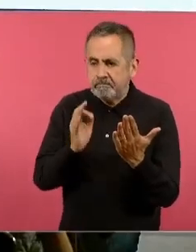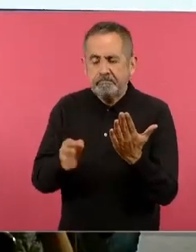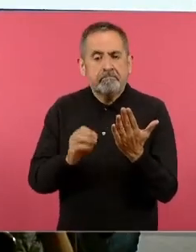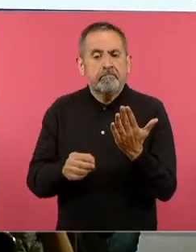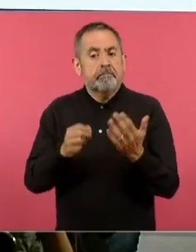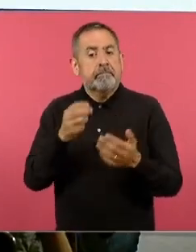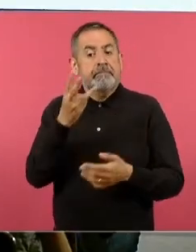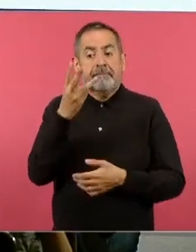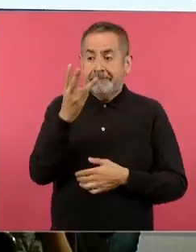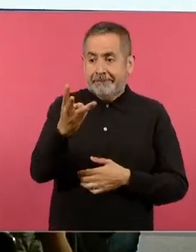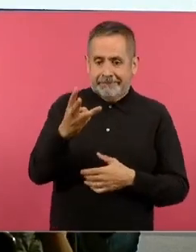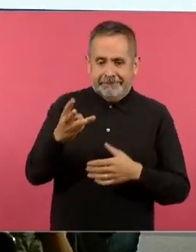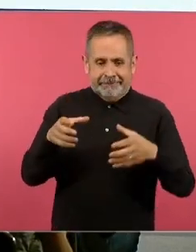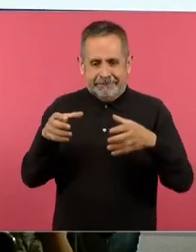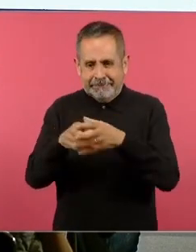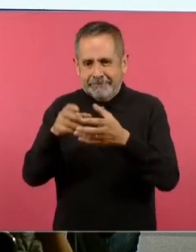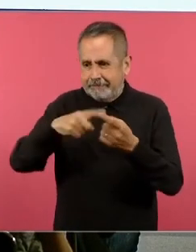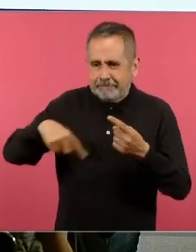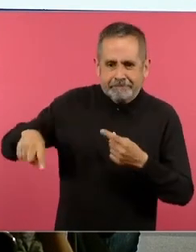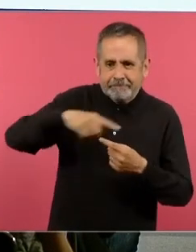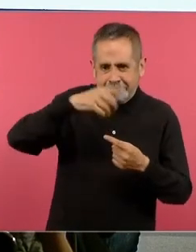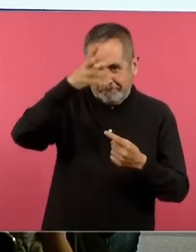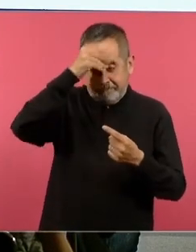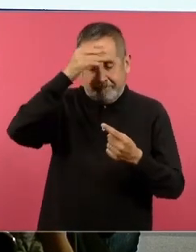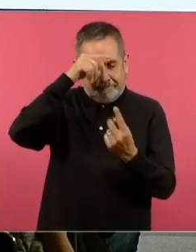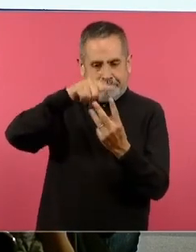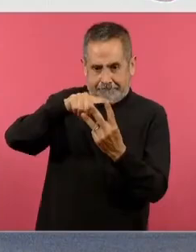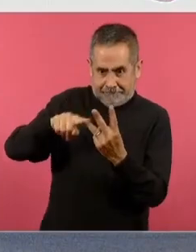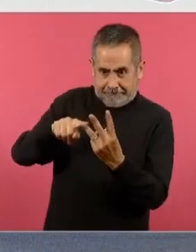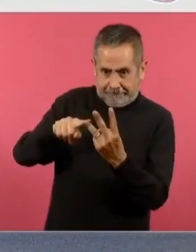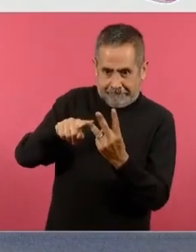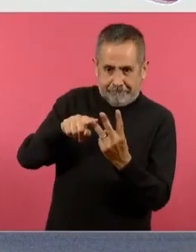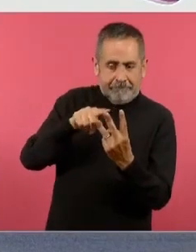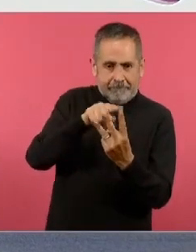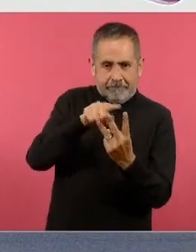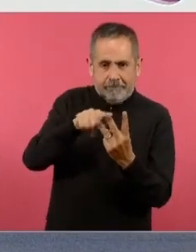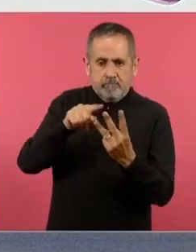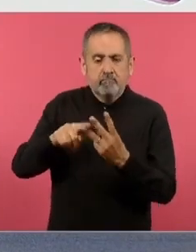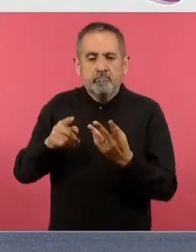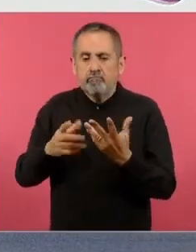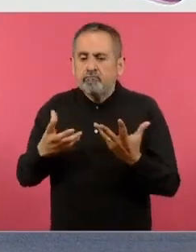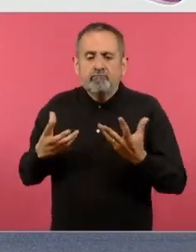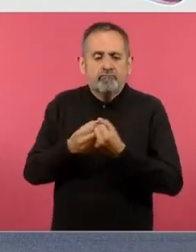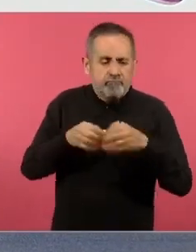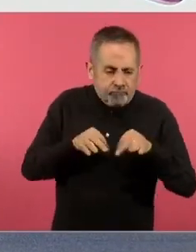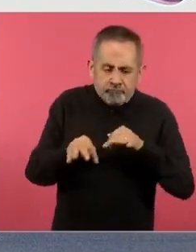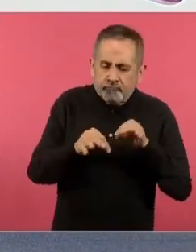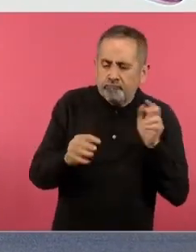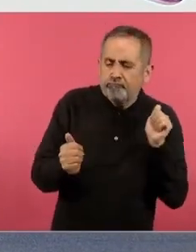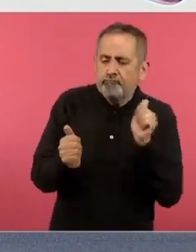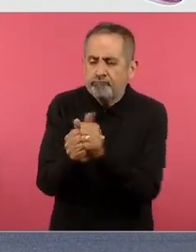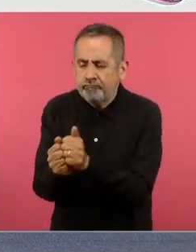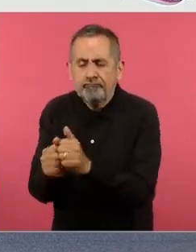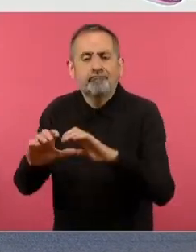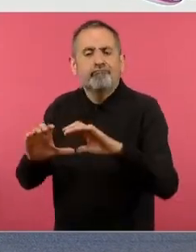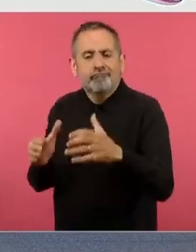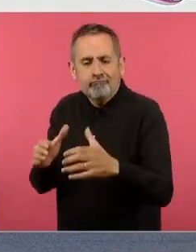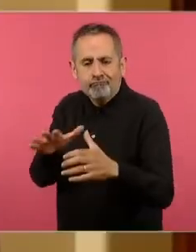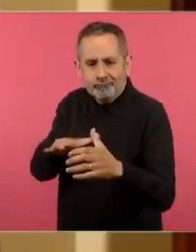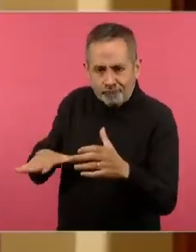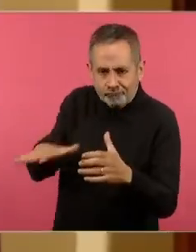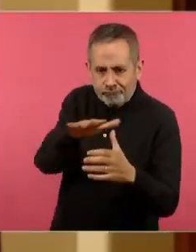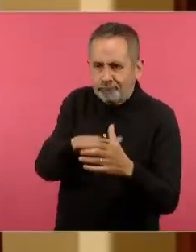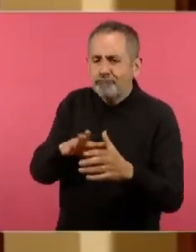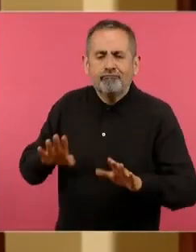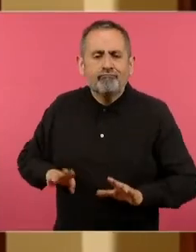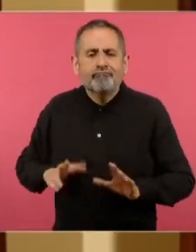involucran en el proceso aprendizaje van a poder trabajar por el bienestar colectivo, por el bien